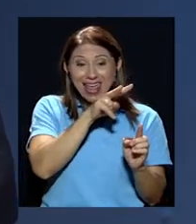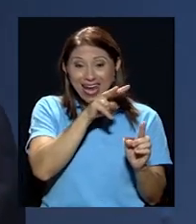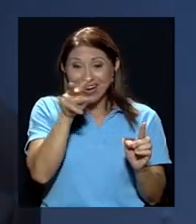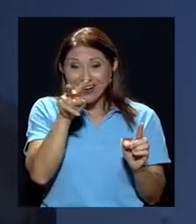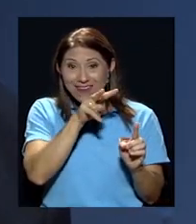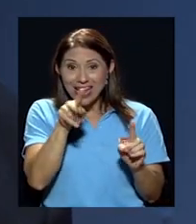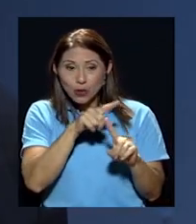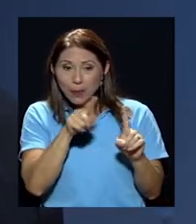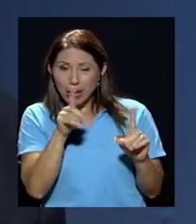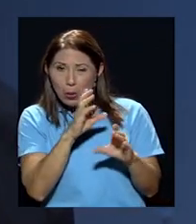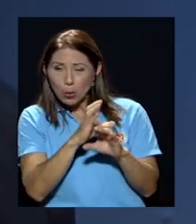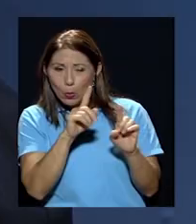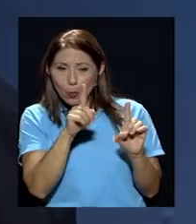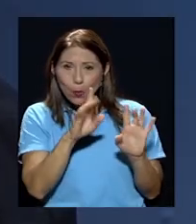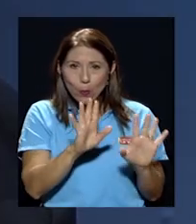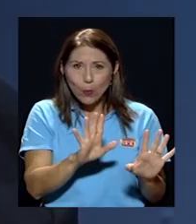en los medios